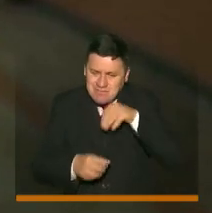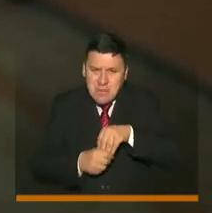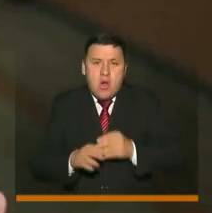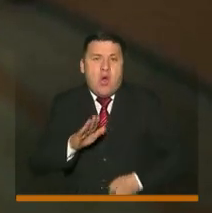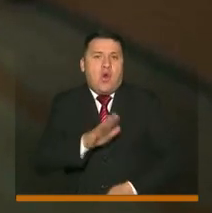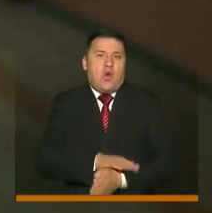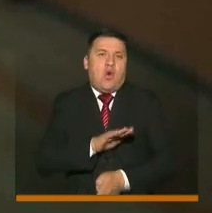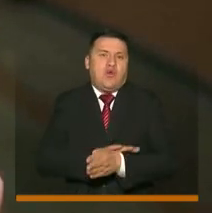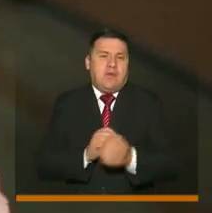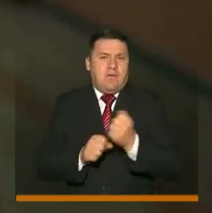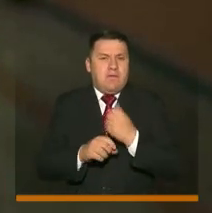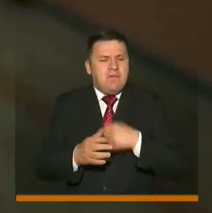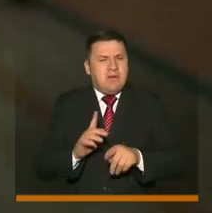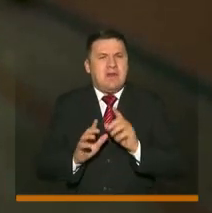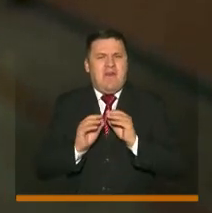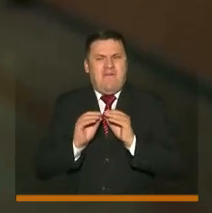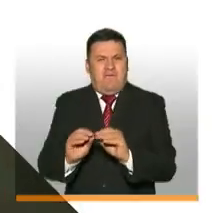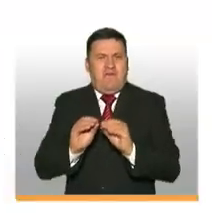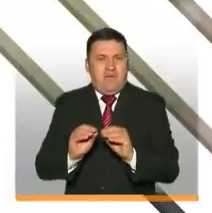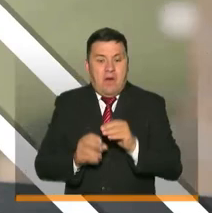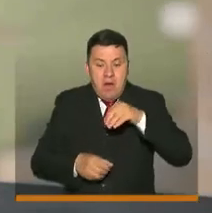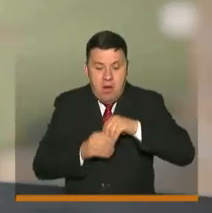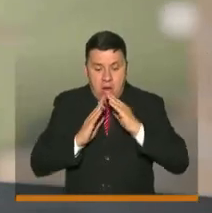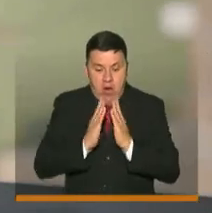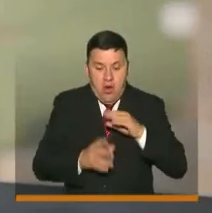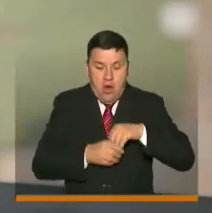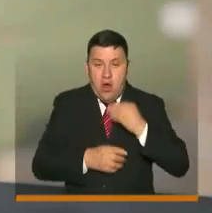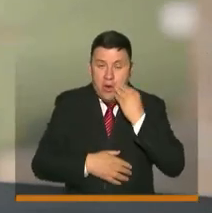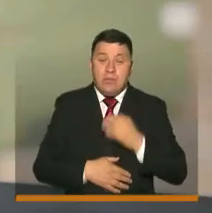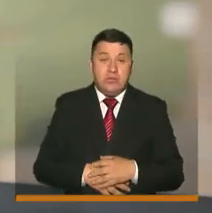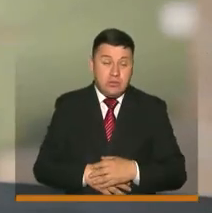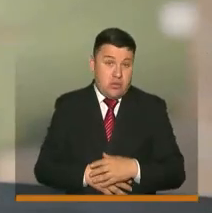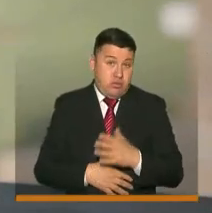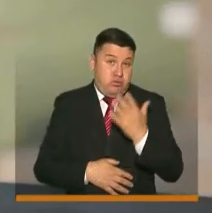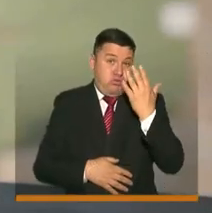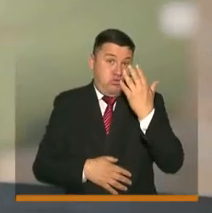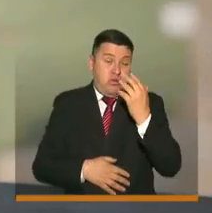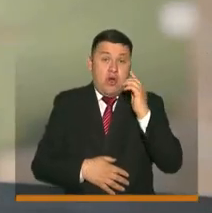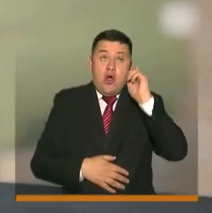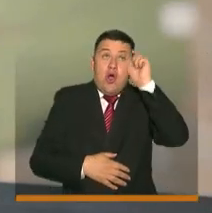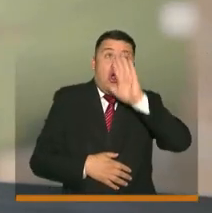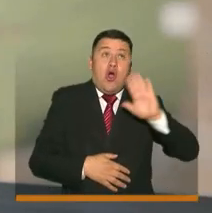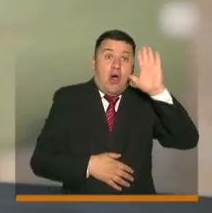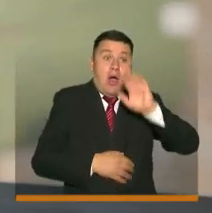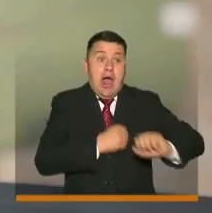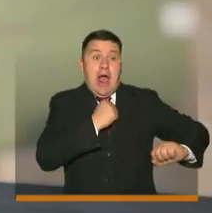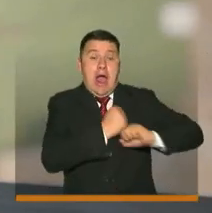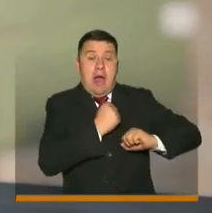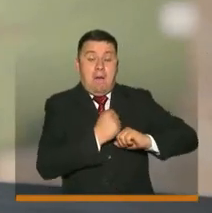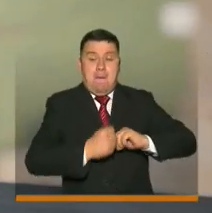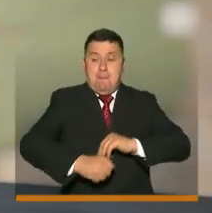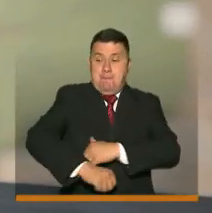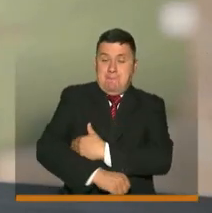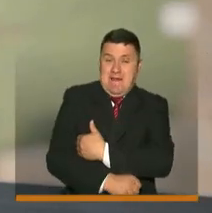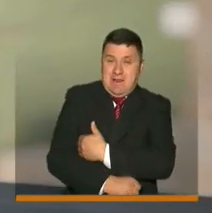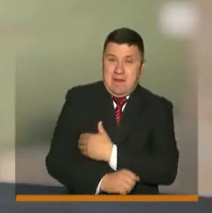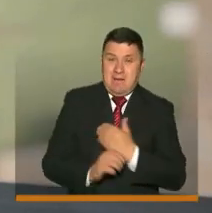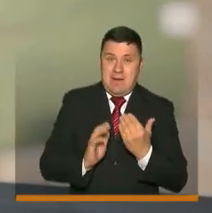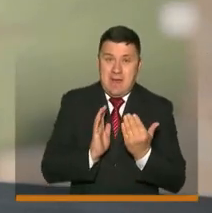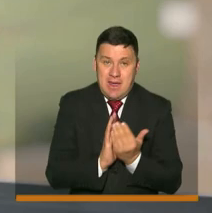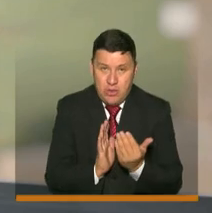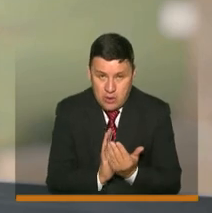continuar formando desde el hogar. El apoyo de las políticas gubernamentales, del Ministerio de